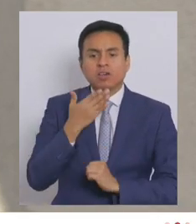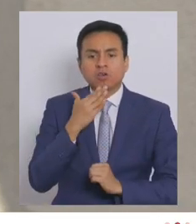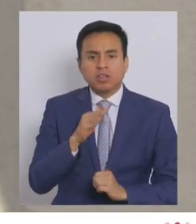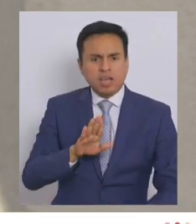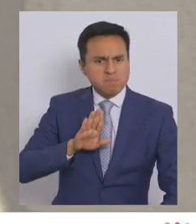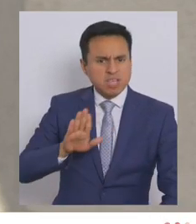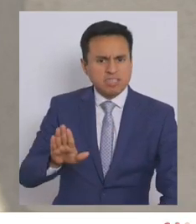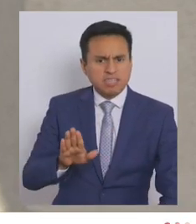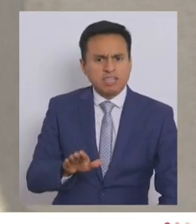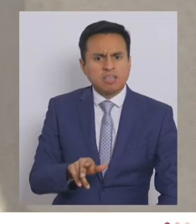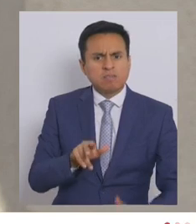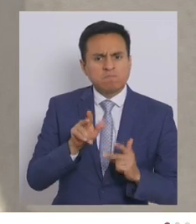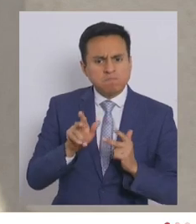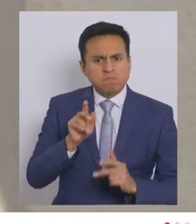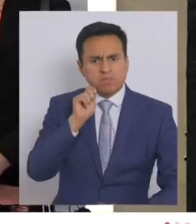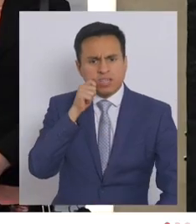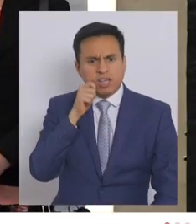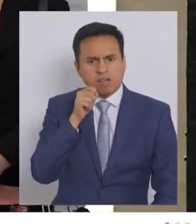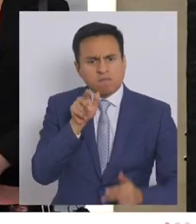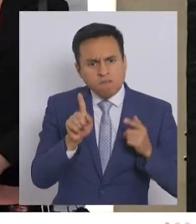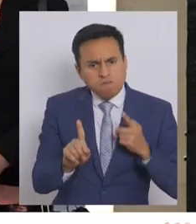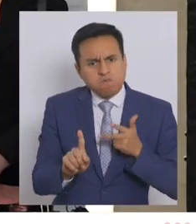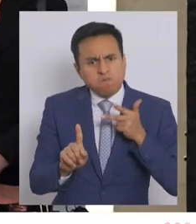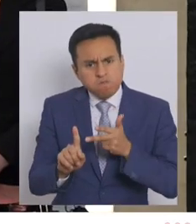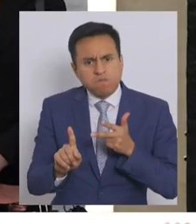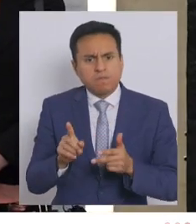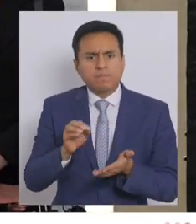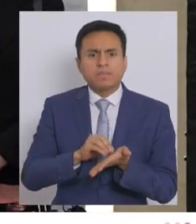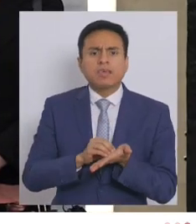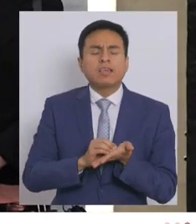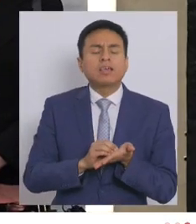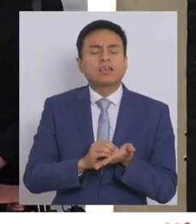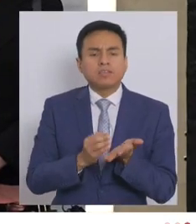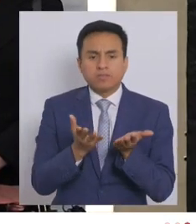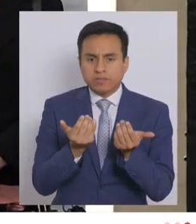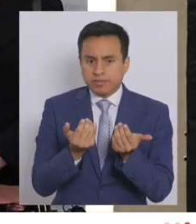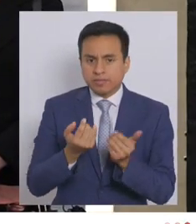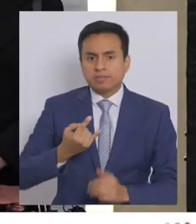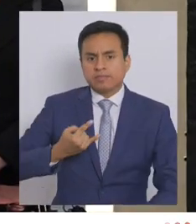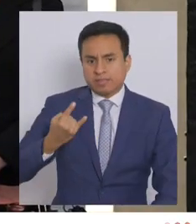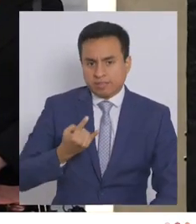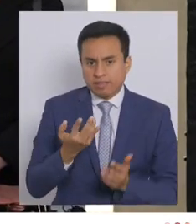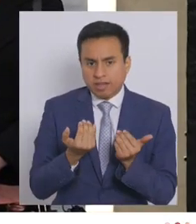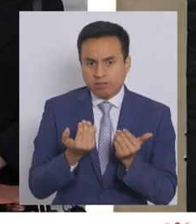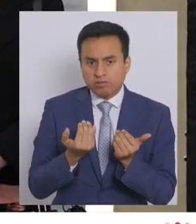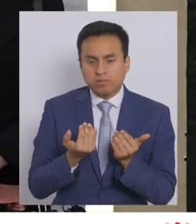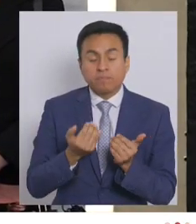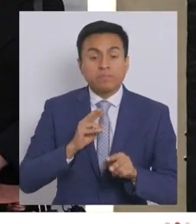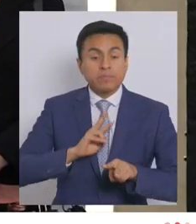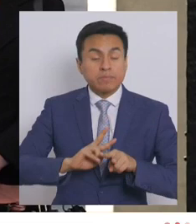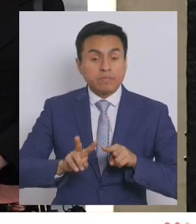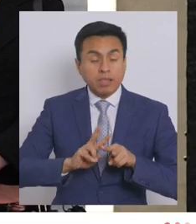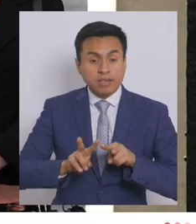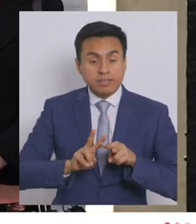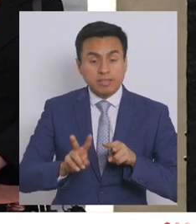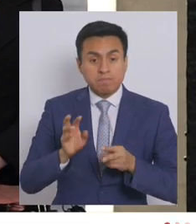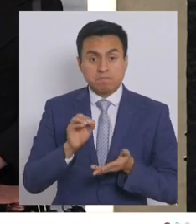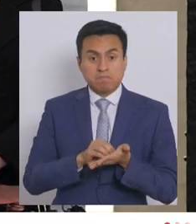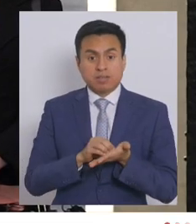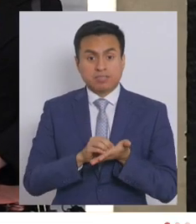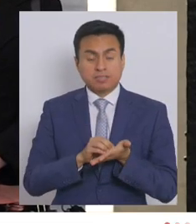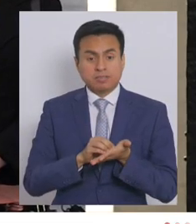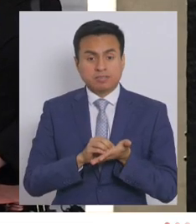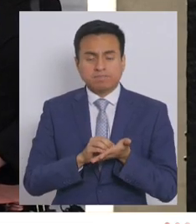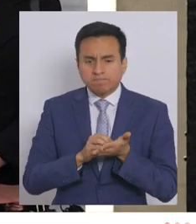las amenazas, la coacción y el hostigamiento. Son urgentes y necesarios. Y para poder avanzar en